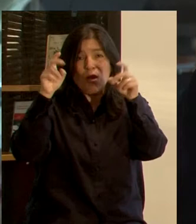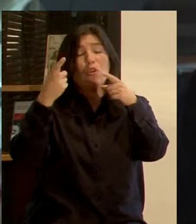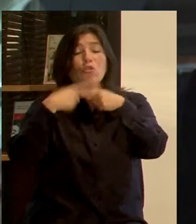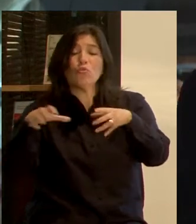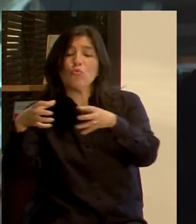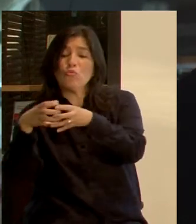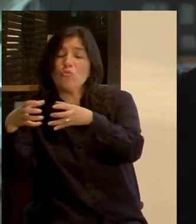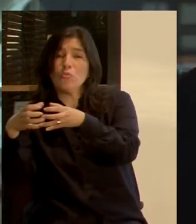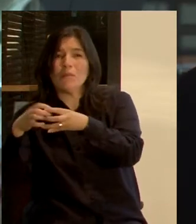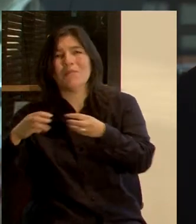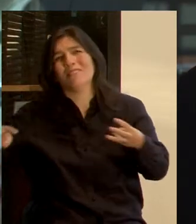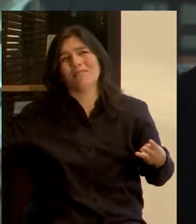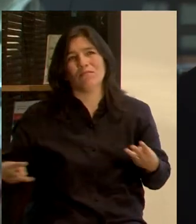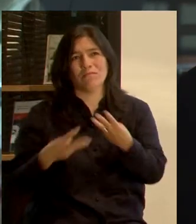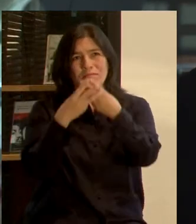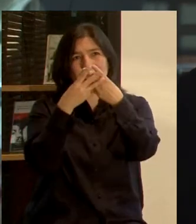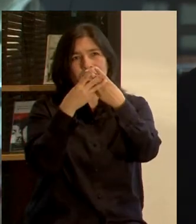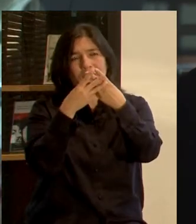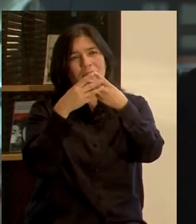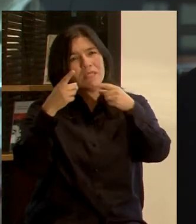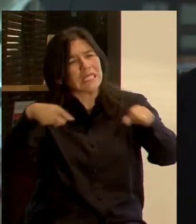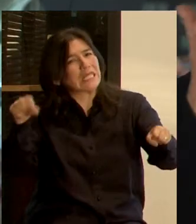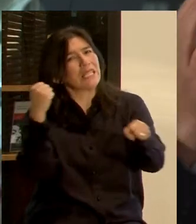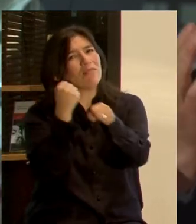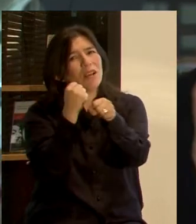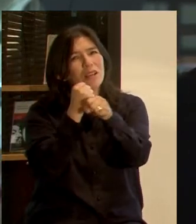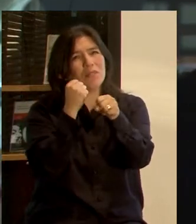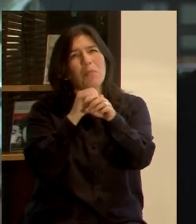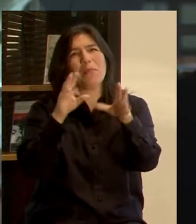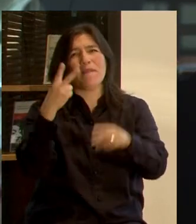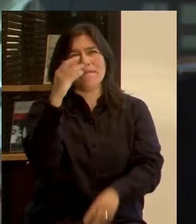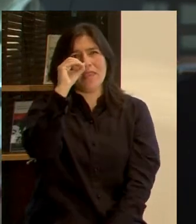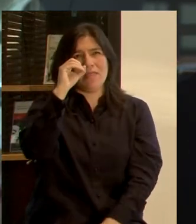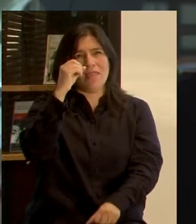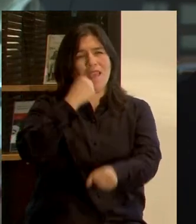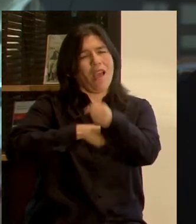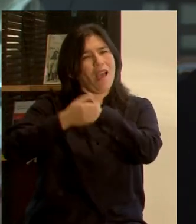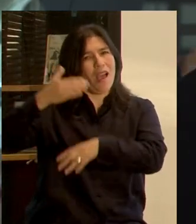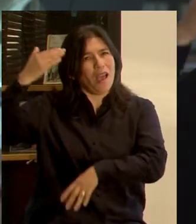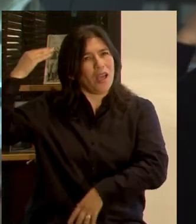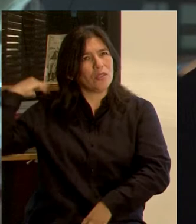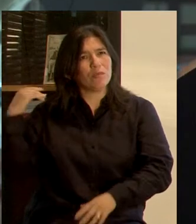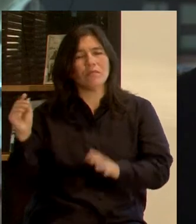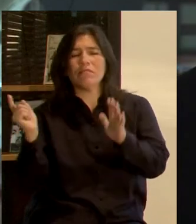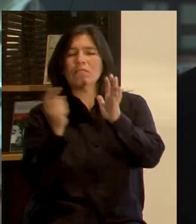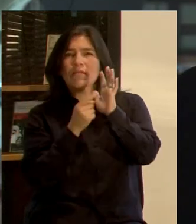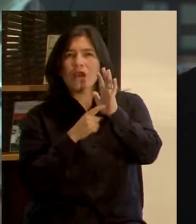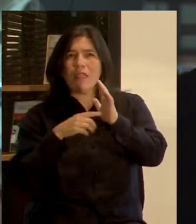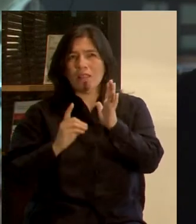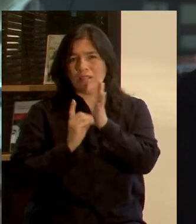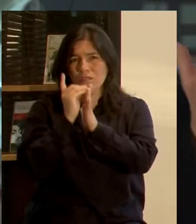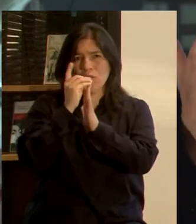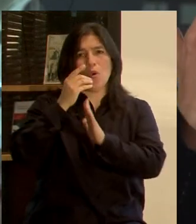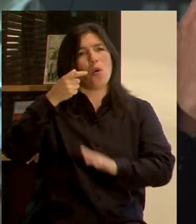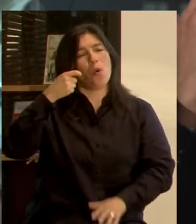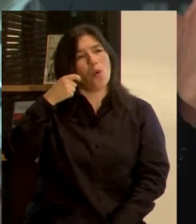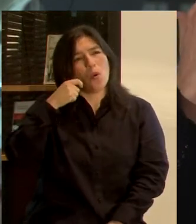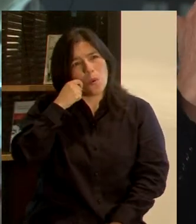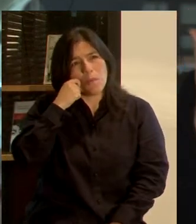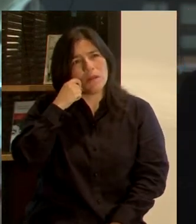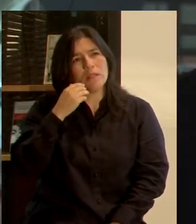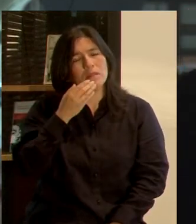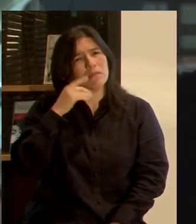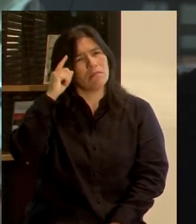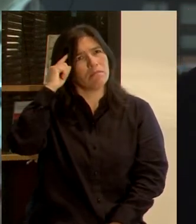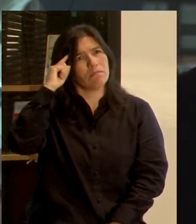de las Naciones Unidas, como el PNUD, han trabajado ya más de 20 años en los indicadores de desarrollo humano y han llegado a conclusiones también